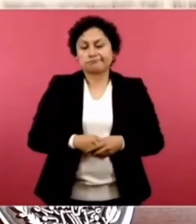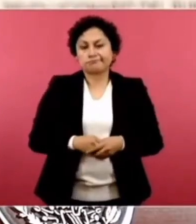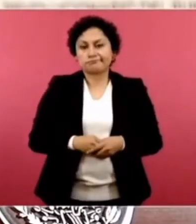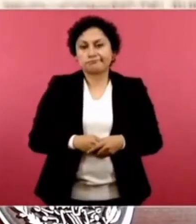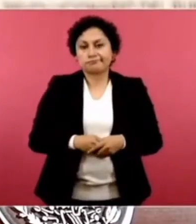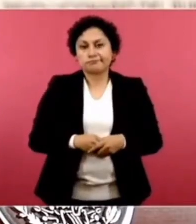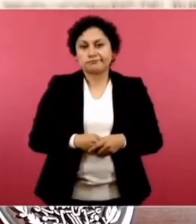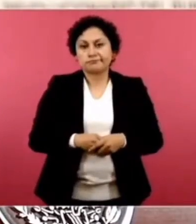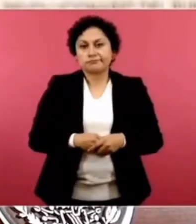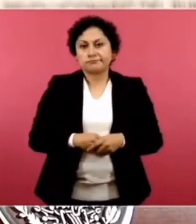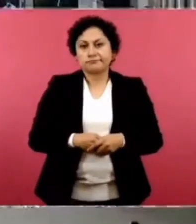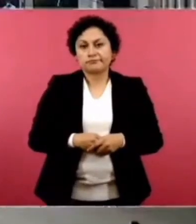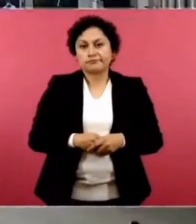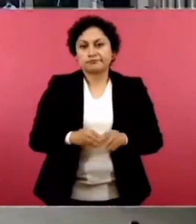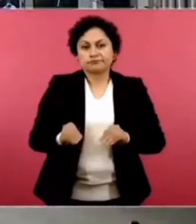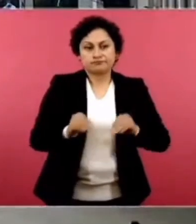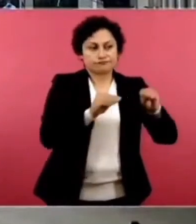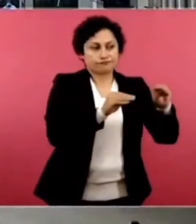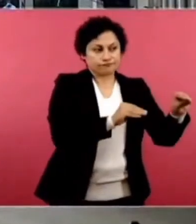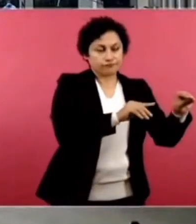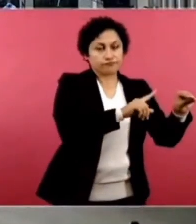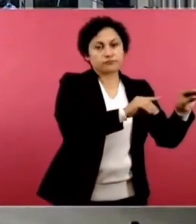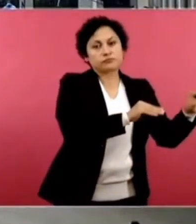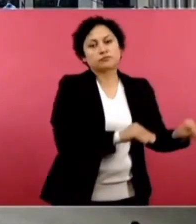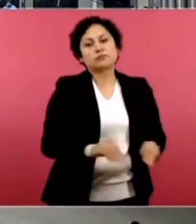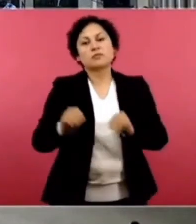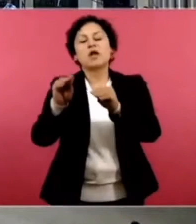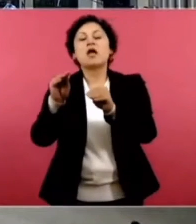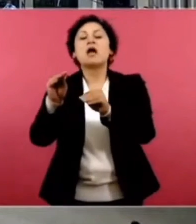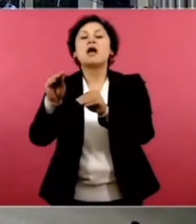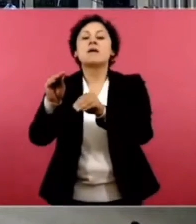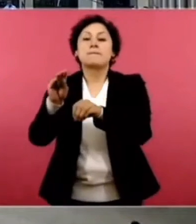y terminó en Brasil y ahí